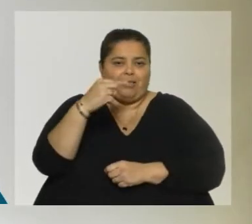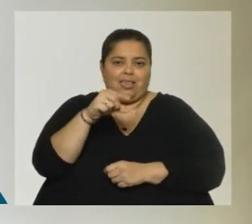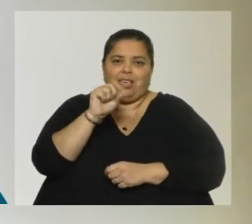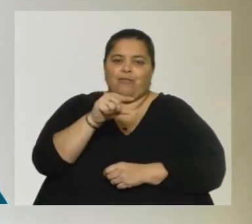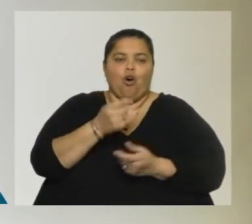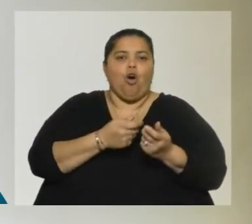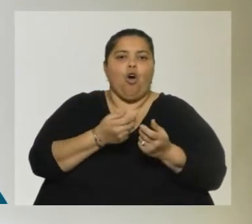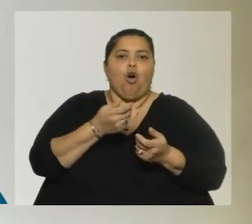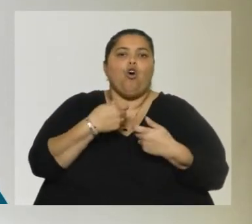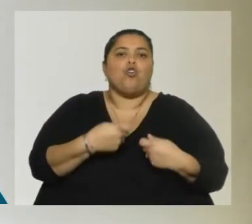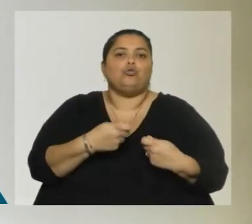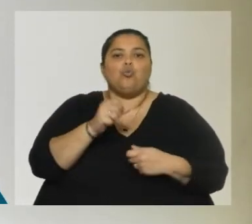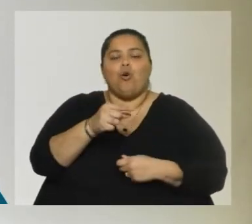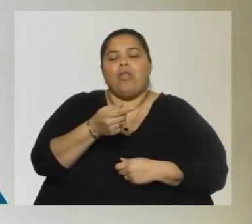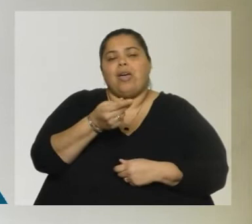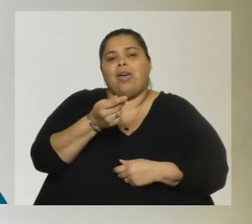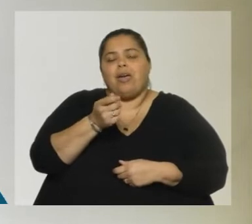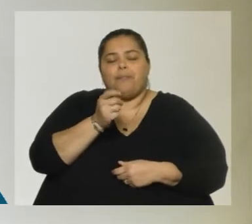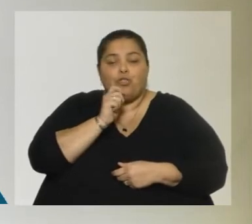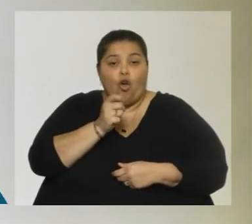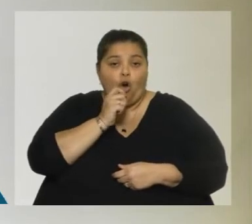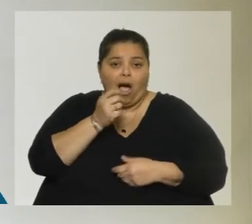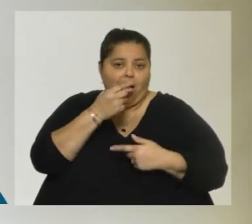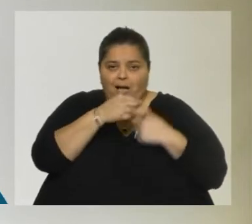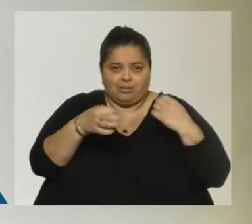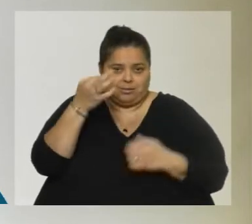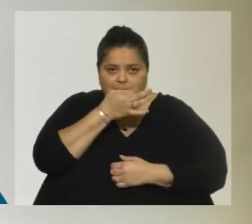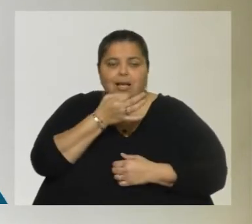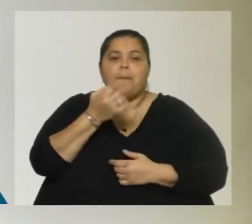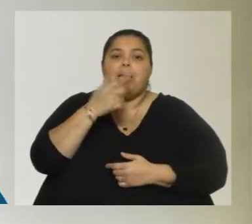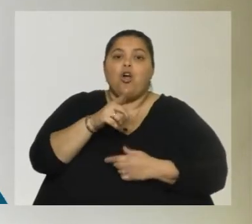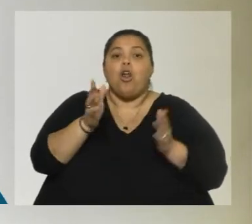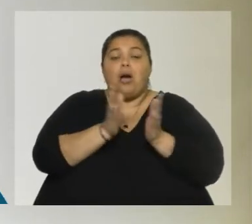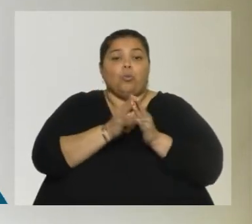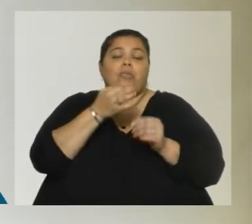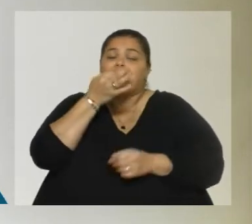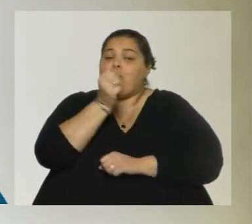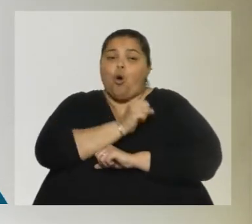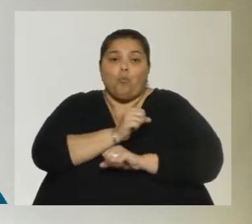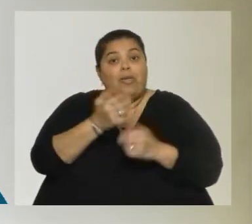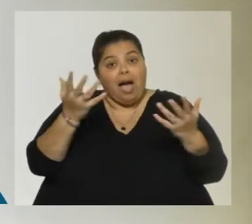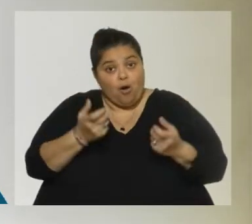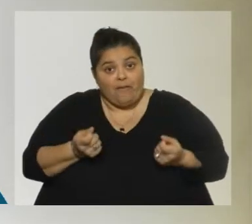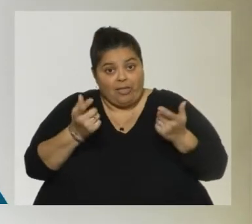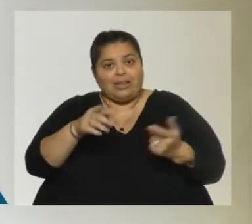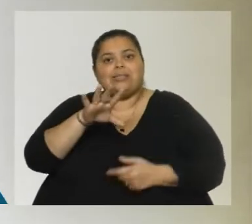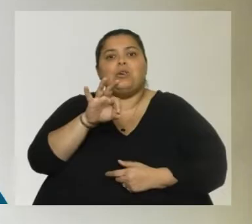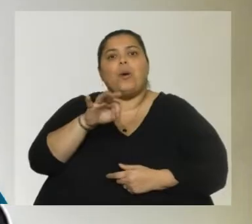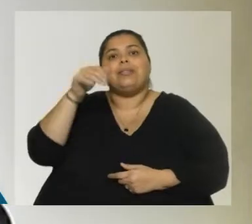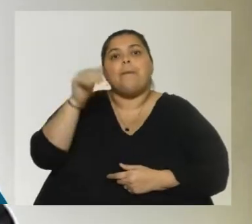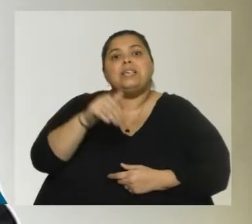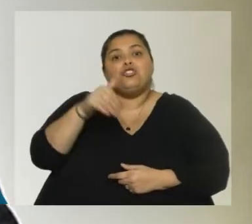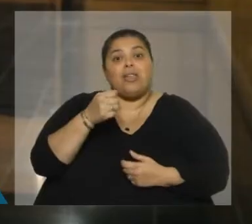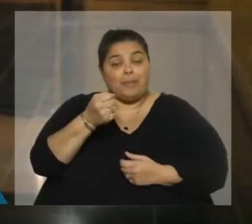de Drogas ha dicho que no puede hacer esa campaña porque no tiene dinero. Bueno, en esta instancia de rendición va a contar con 50 millones de pesos para llevar adelante esa